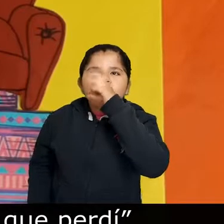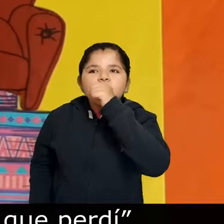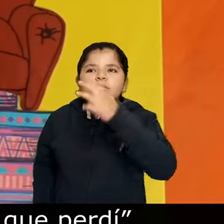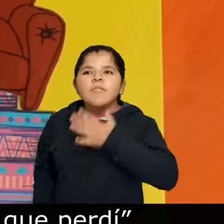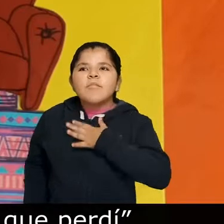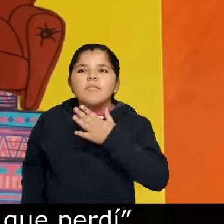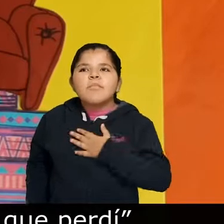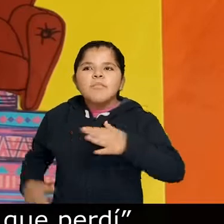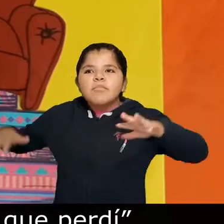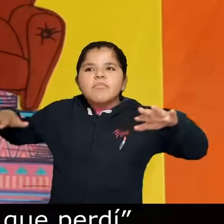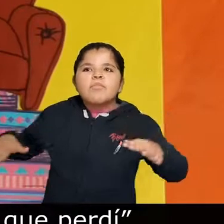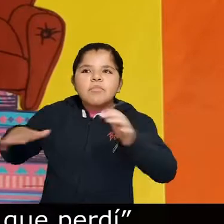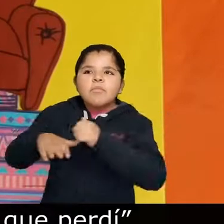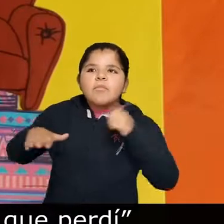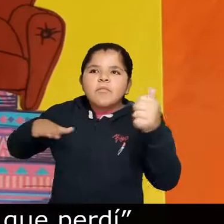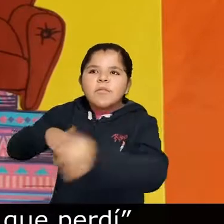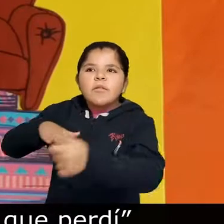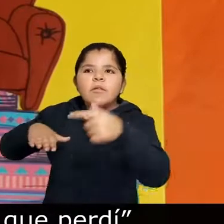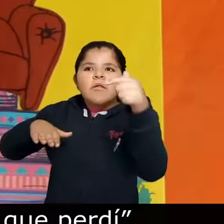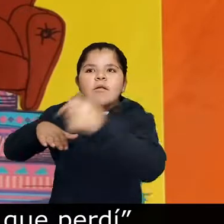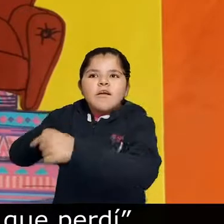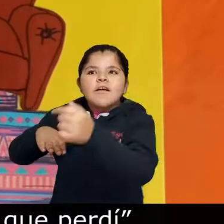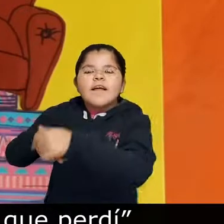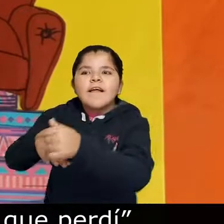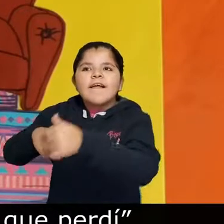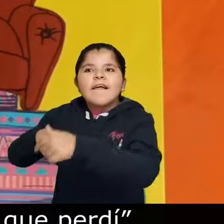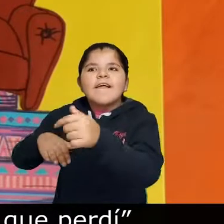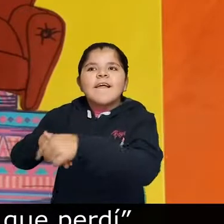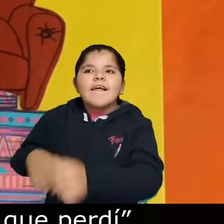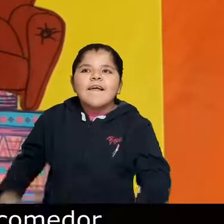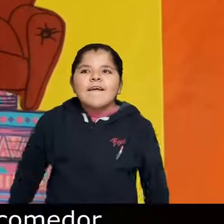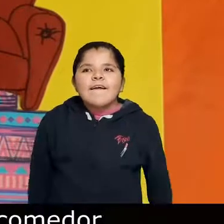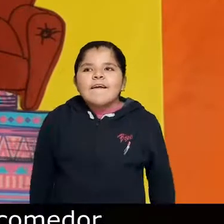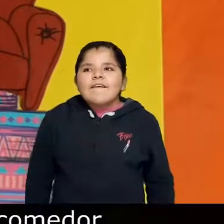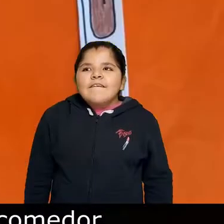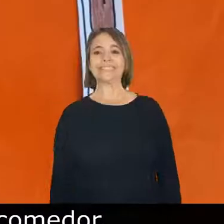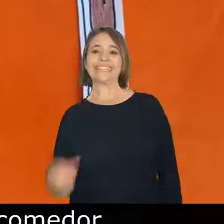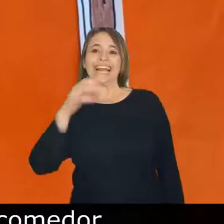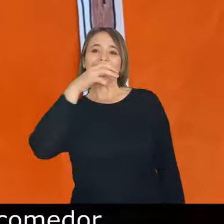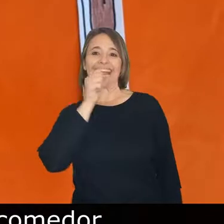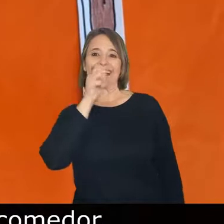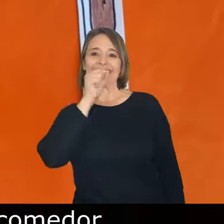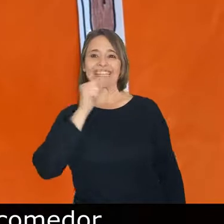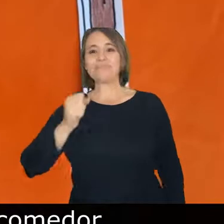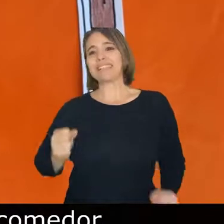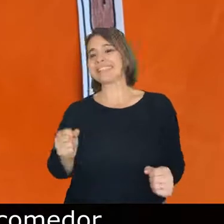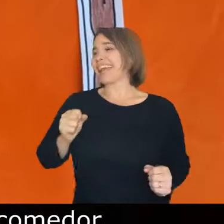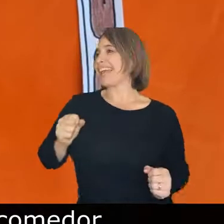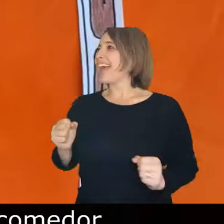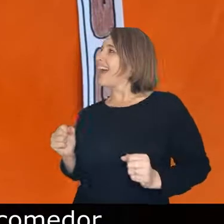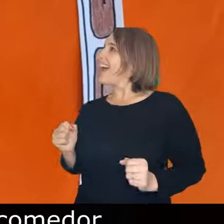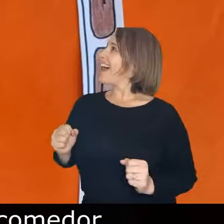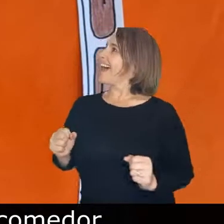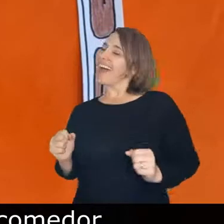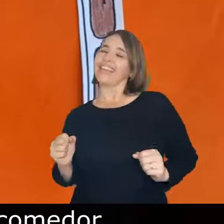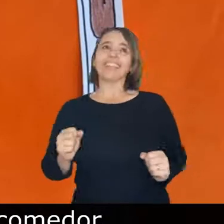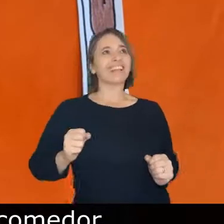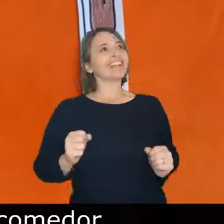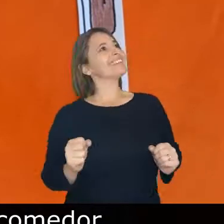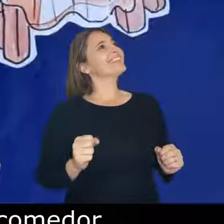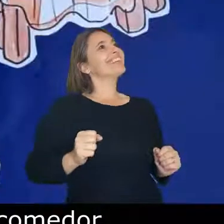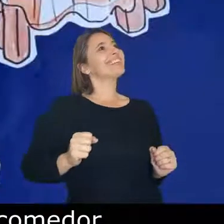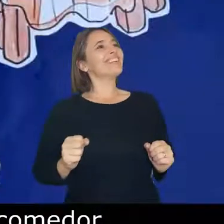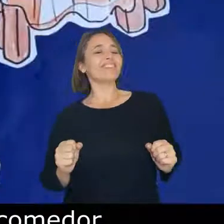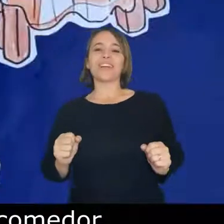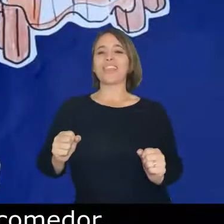detrás del trono La naranja que perdí La naranja se pasea De